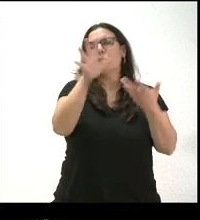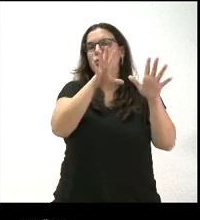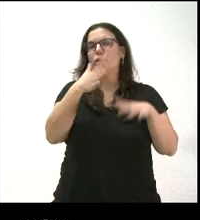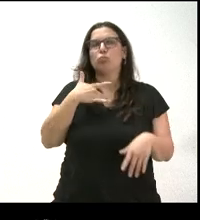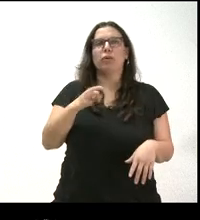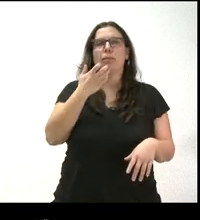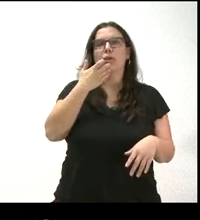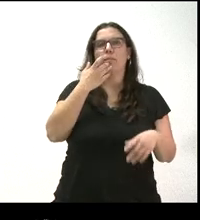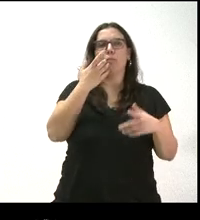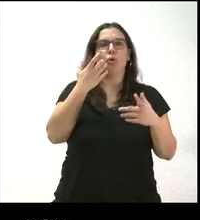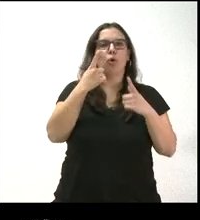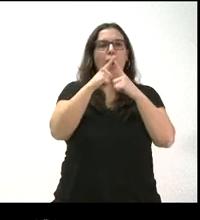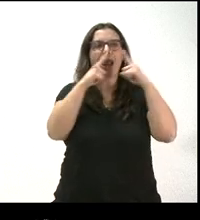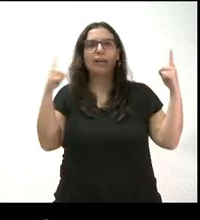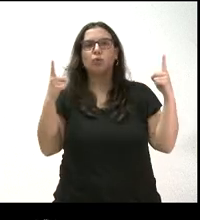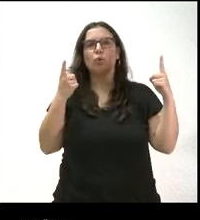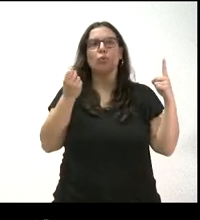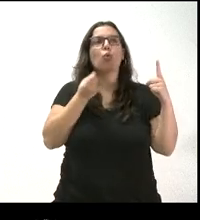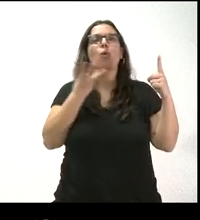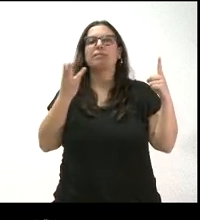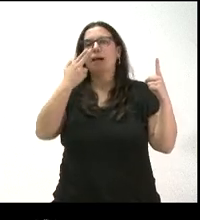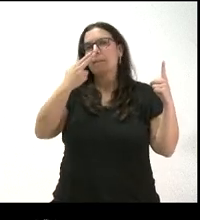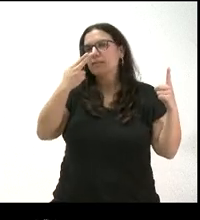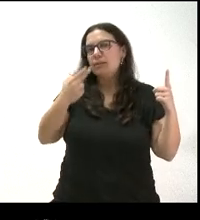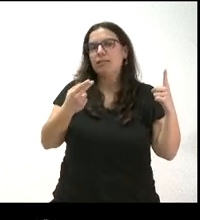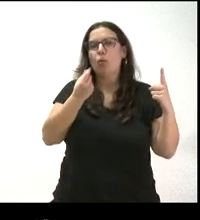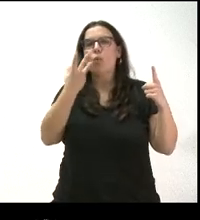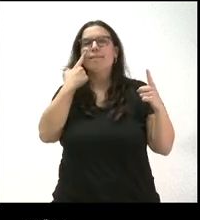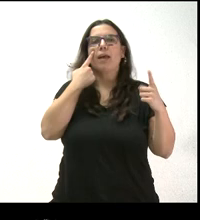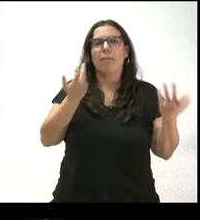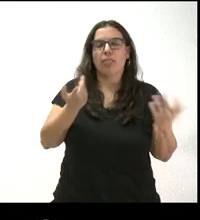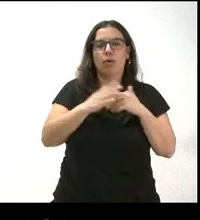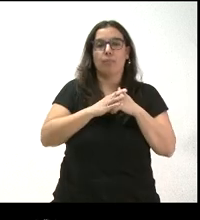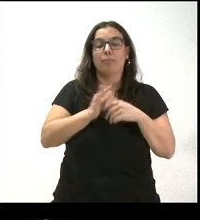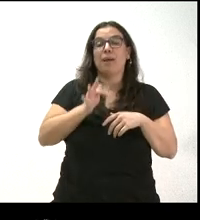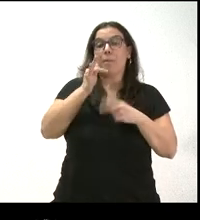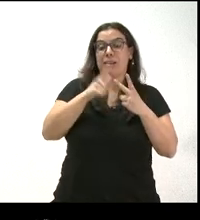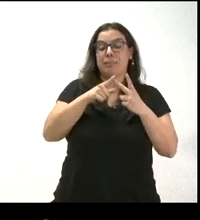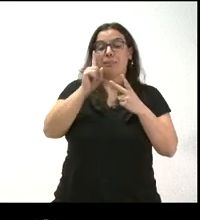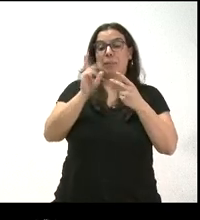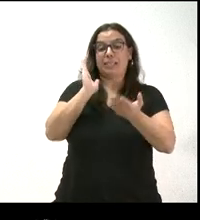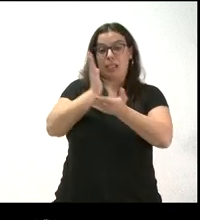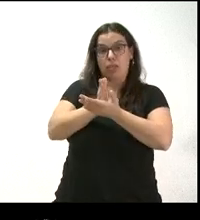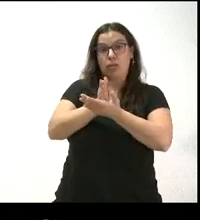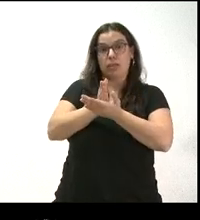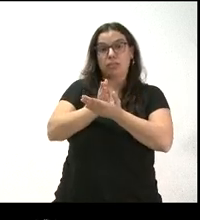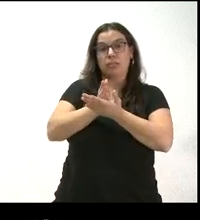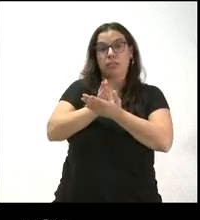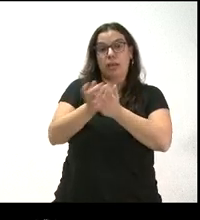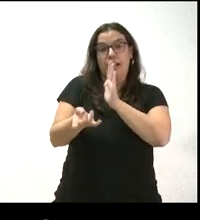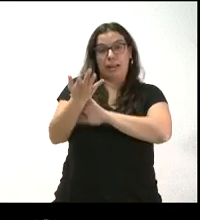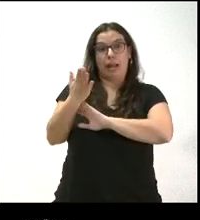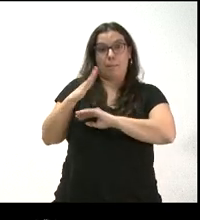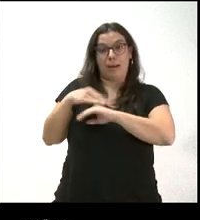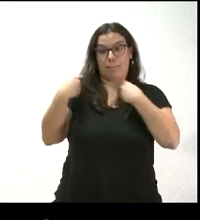cuántas se hacen a lo largo del año? ¿Y qué tipo de sanciones se establecen para estos